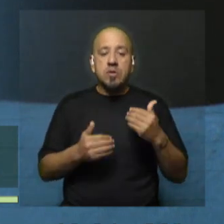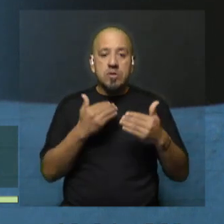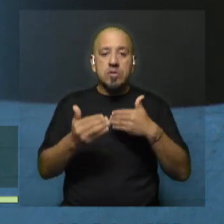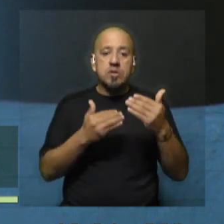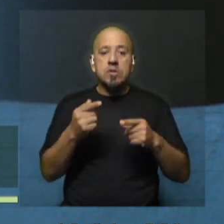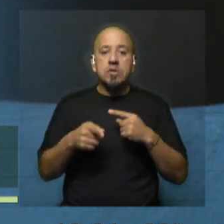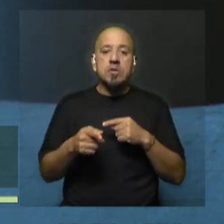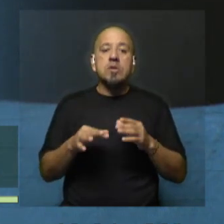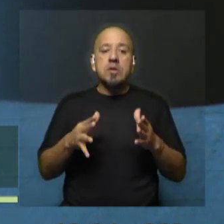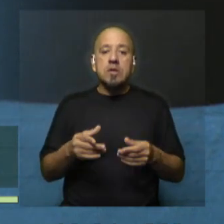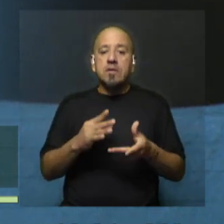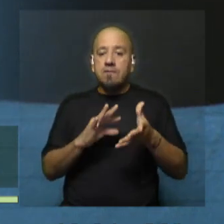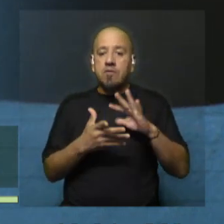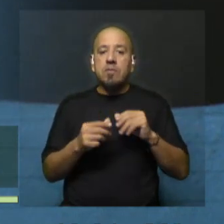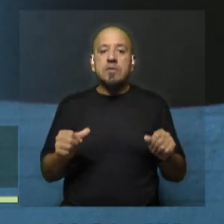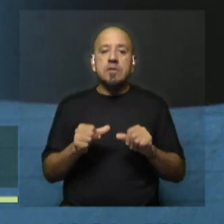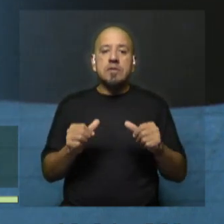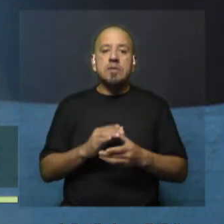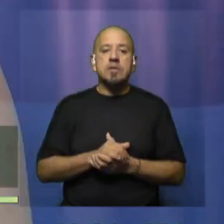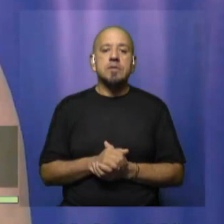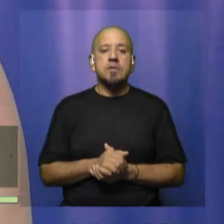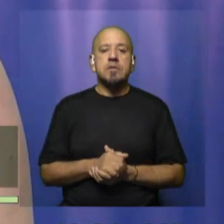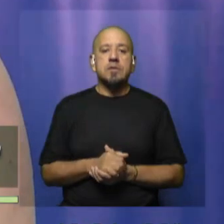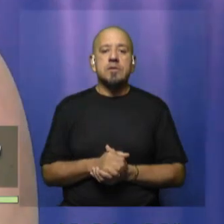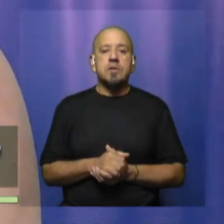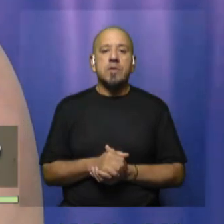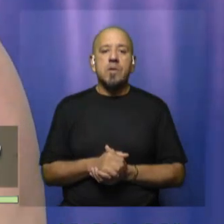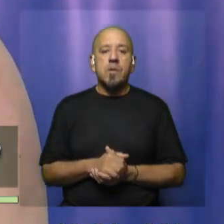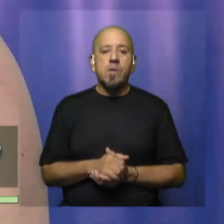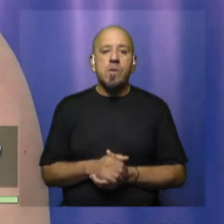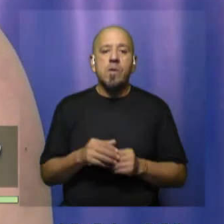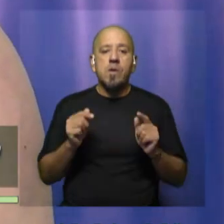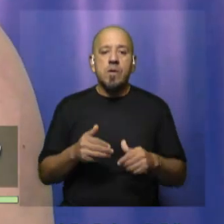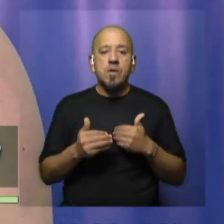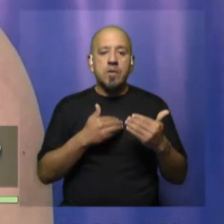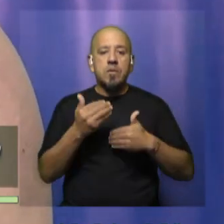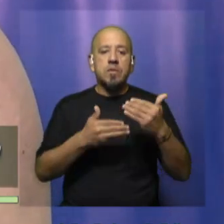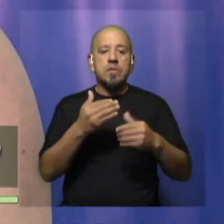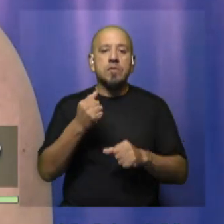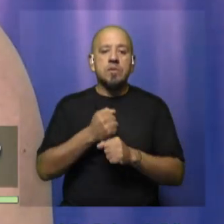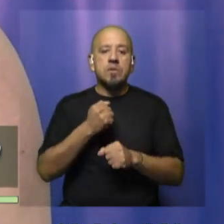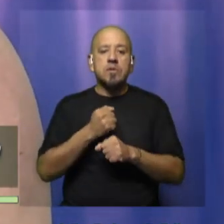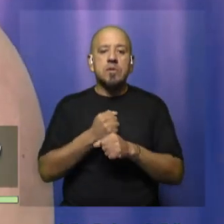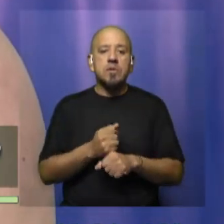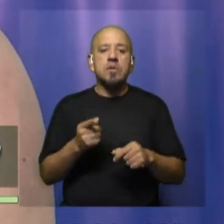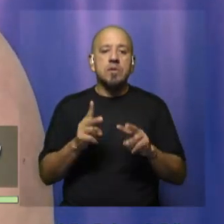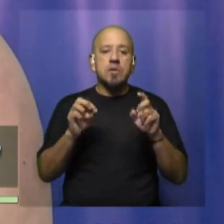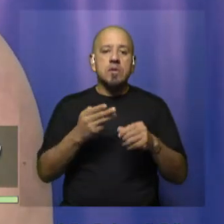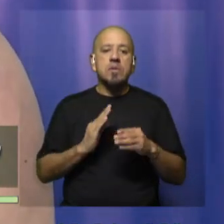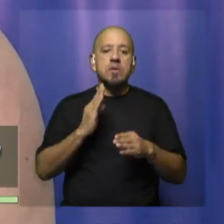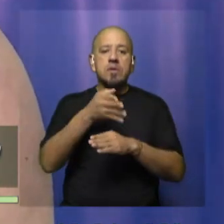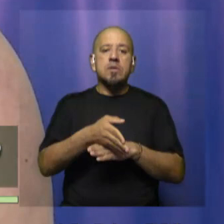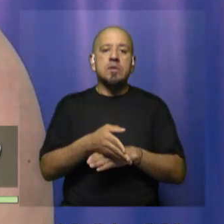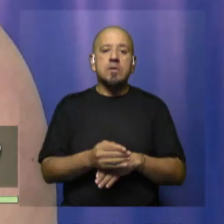esta herramienta y de qué manera se implementa. Esto tiene que ver con un proceso de trabajo vinculado a todos los temas de accesibilidad.